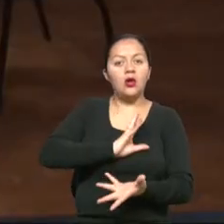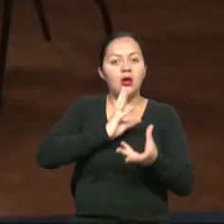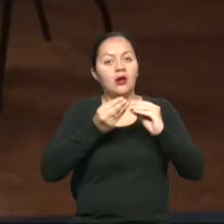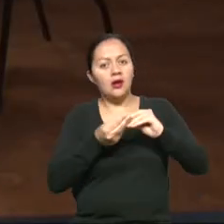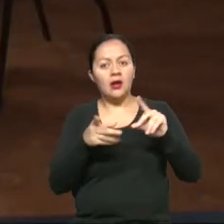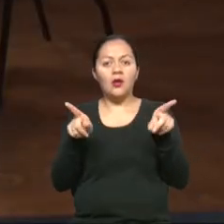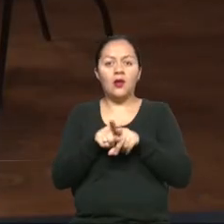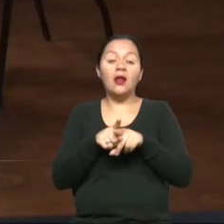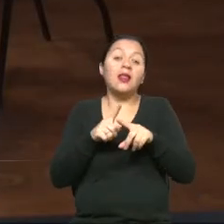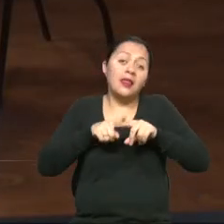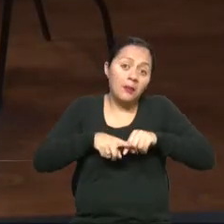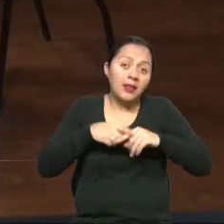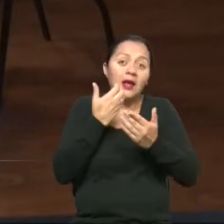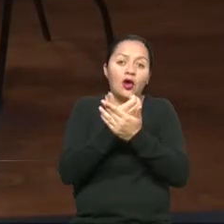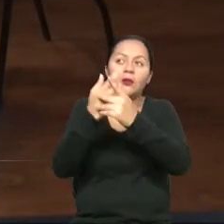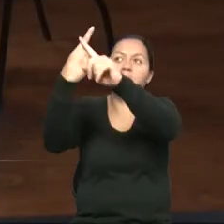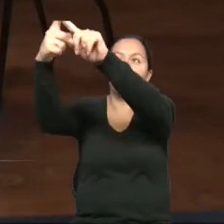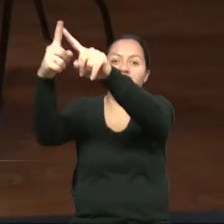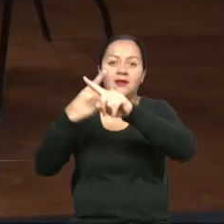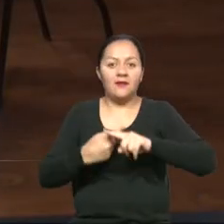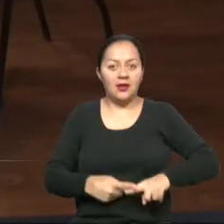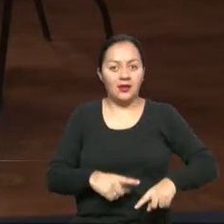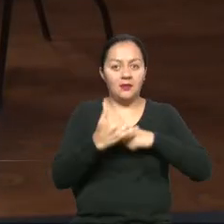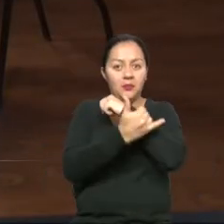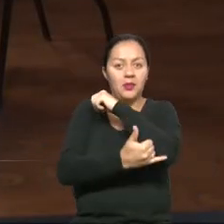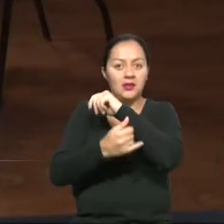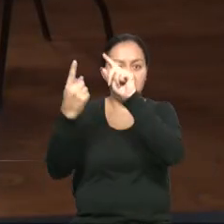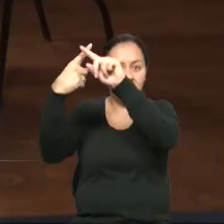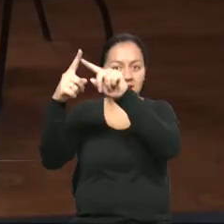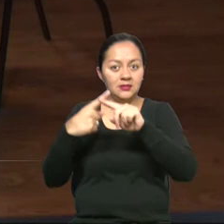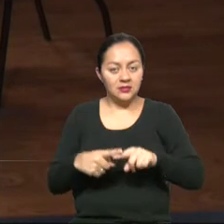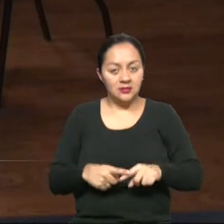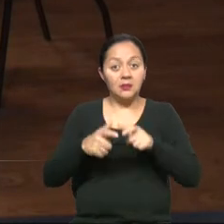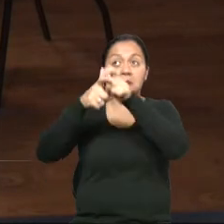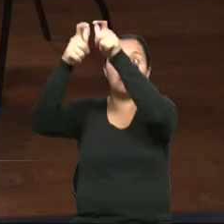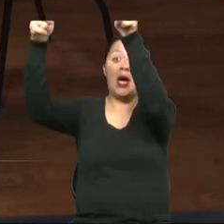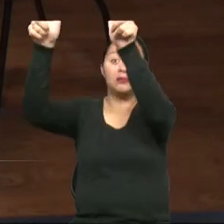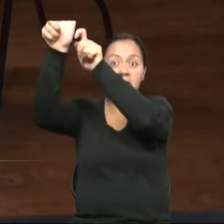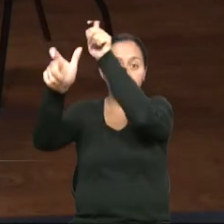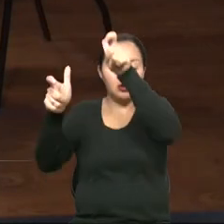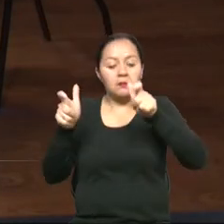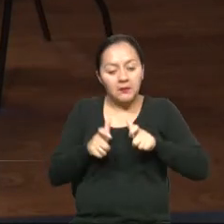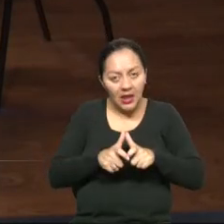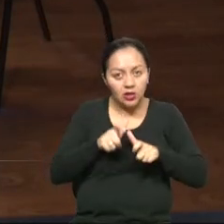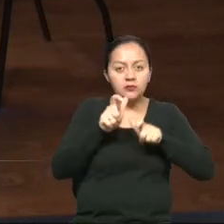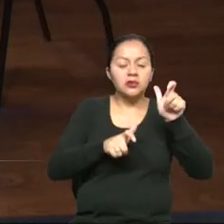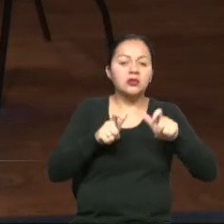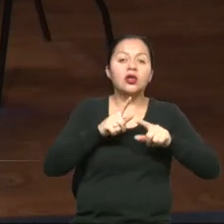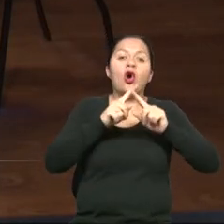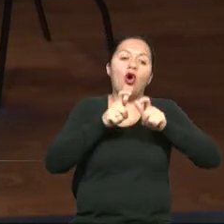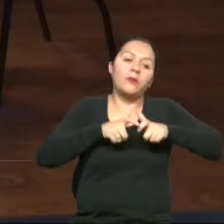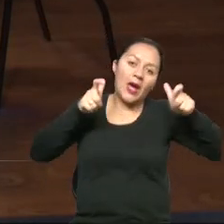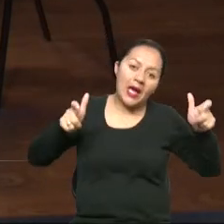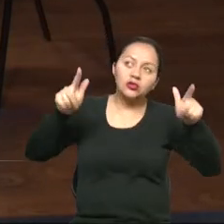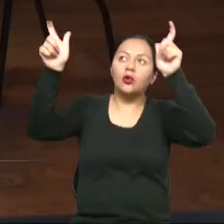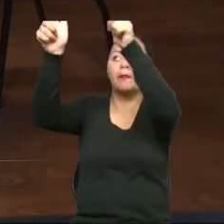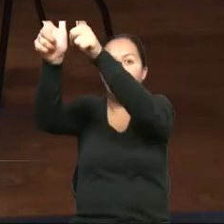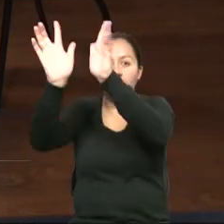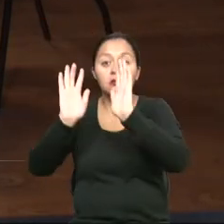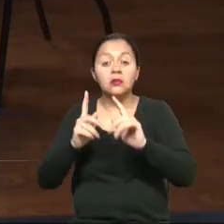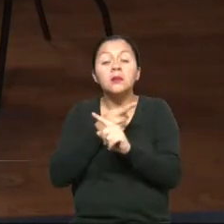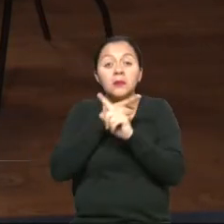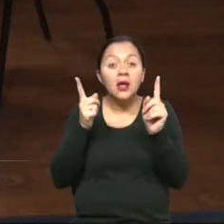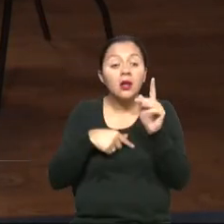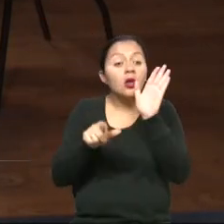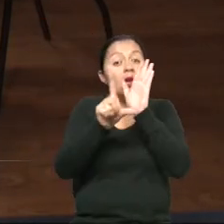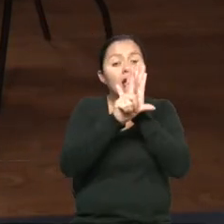condiciones ergonómicas son diferentes de acuerdo a la población. Pero también hay que ver en el tema de universalidad, que no podemos hacer normas